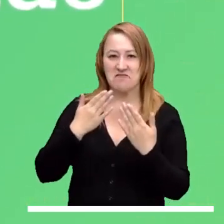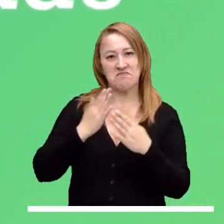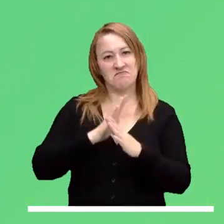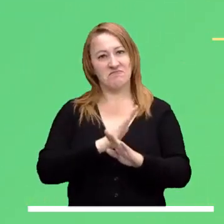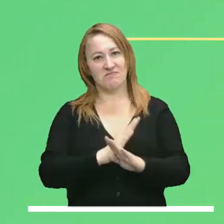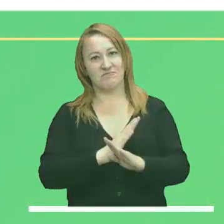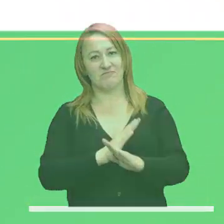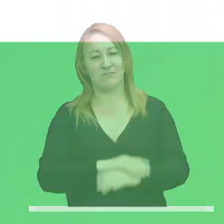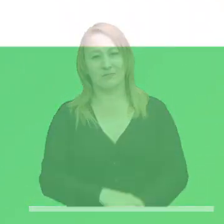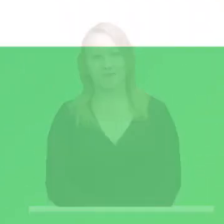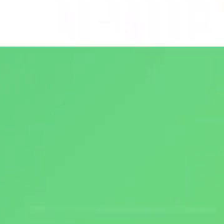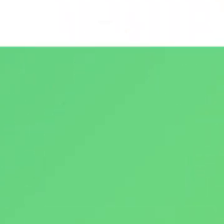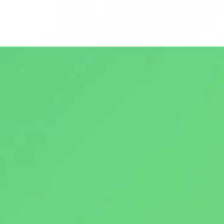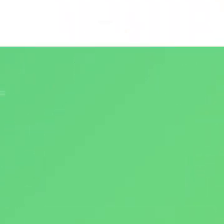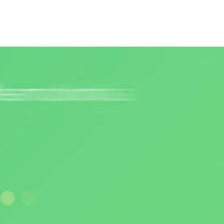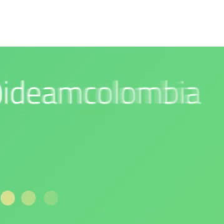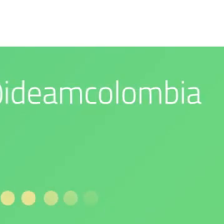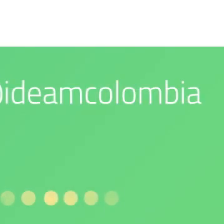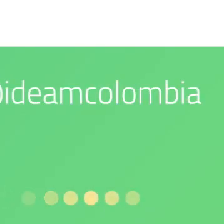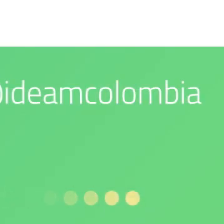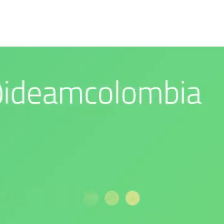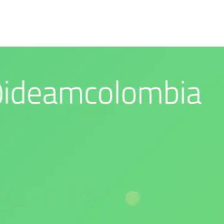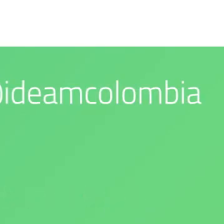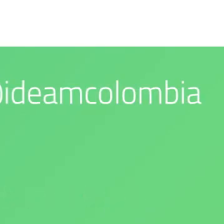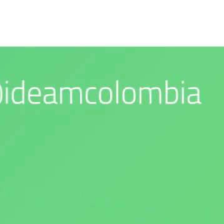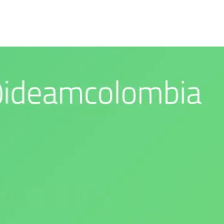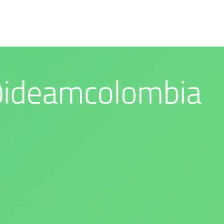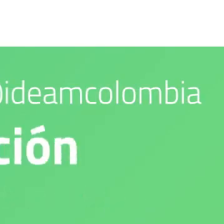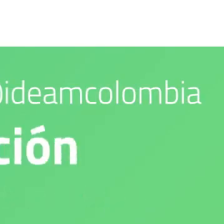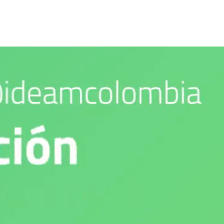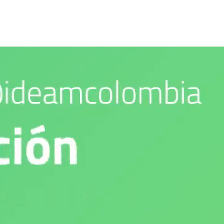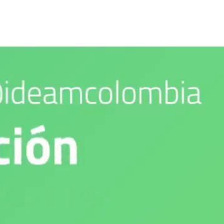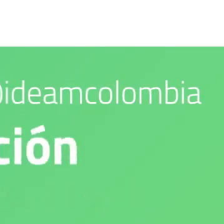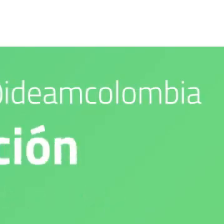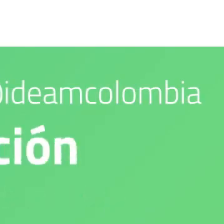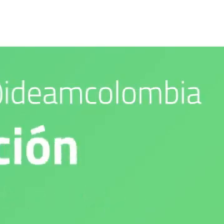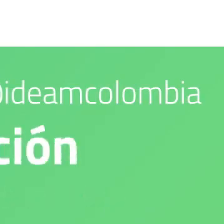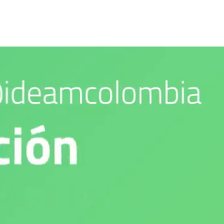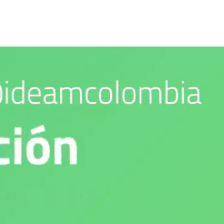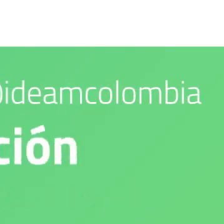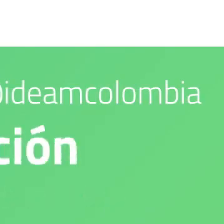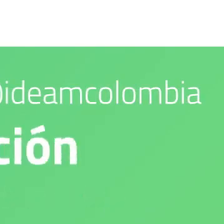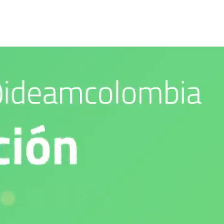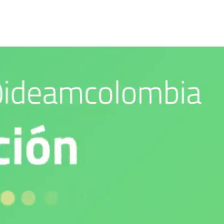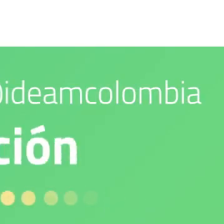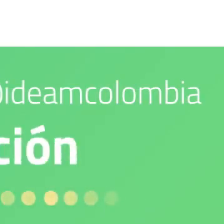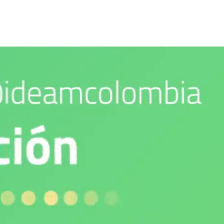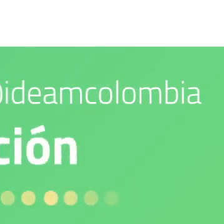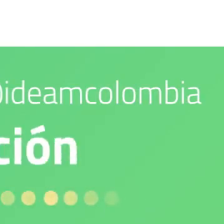Nuestro compromiso es con el medio ambiente. IDEAM es confianza y prevención.